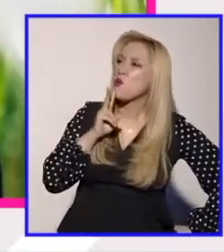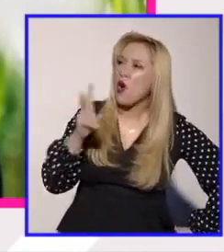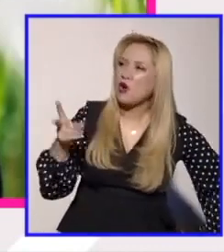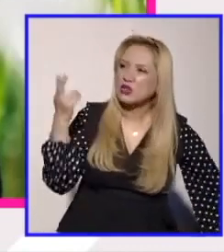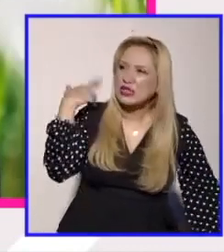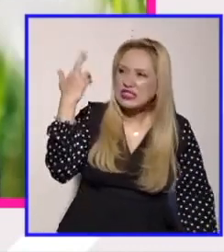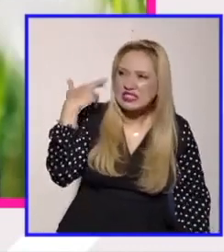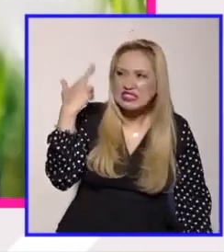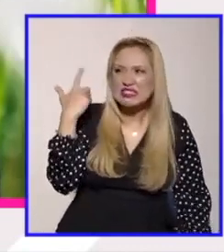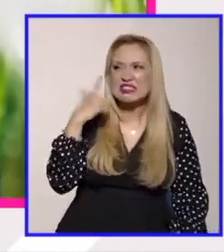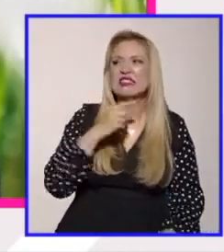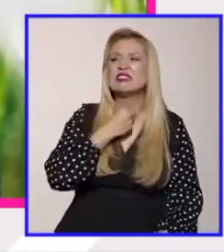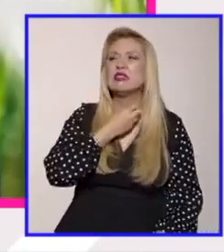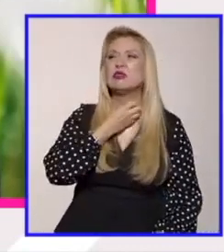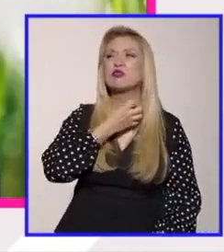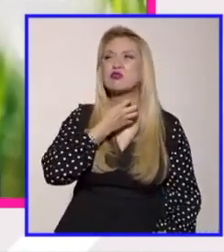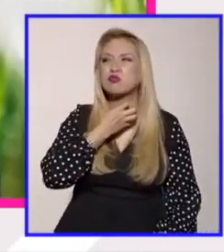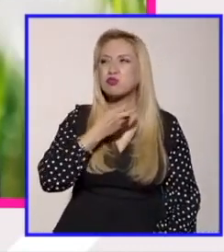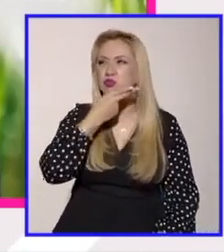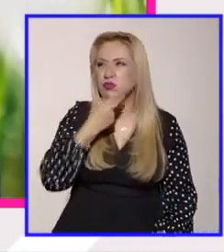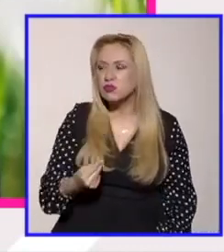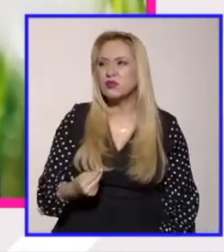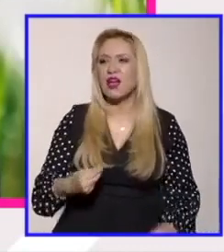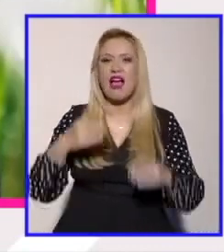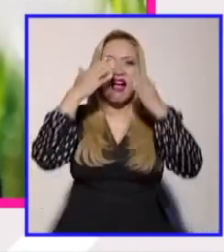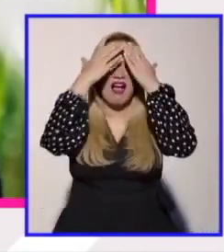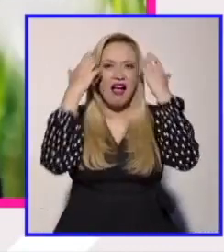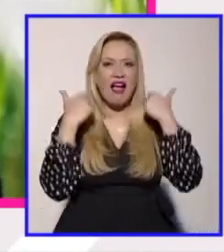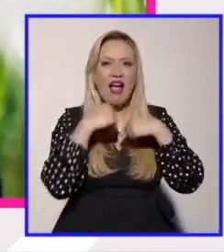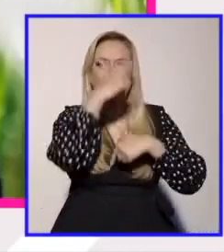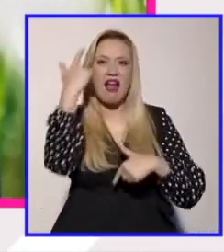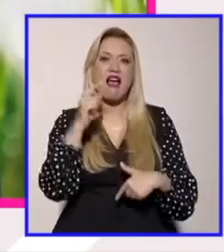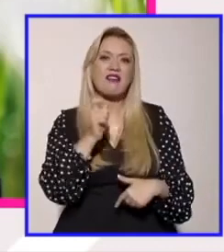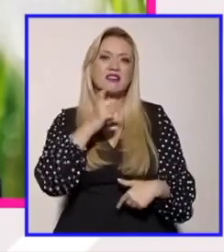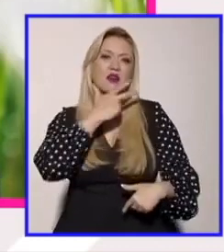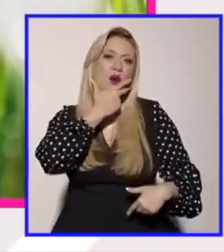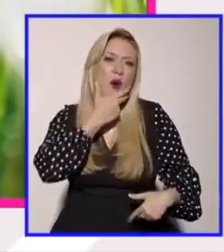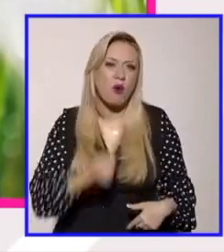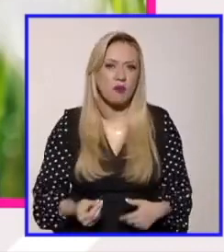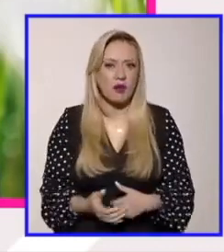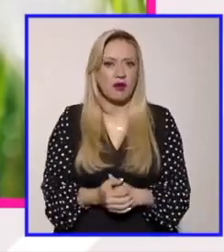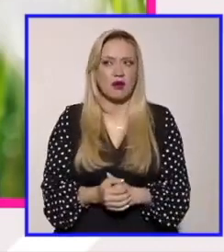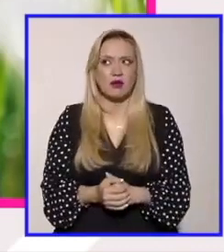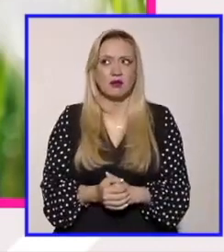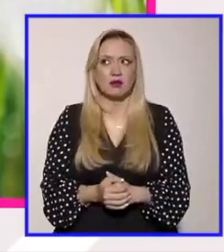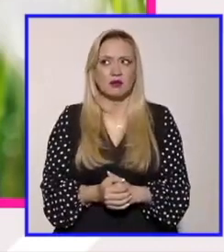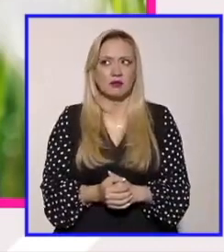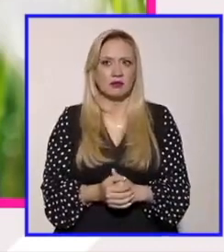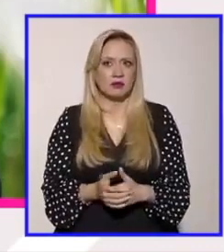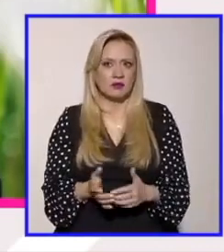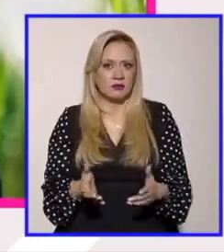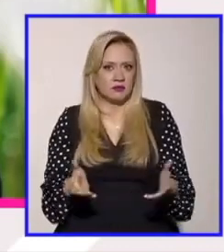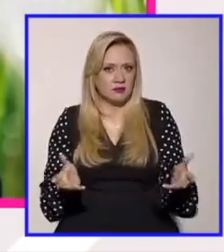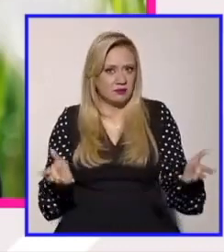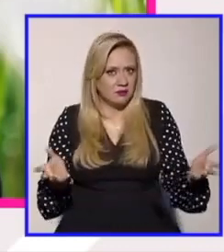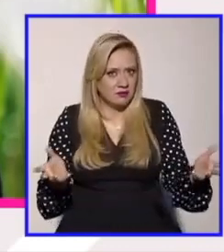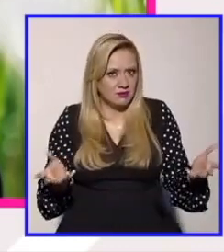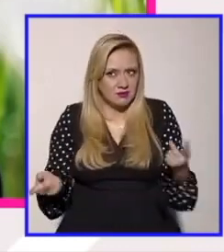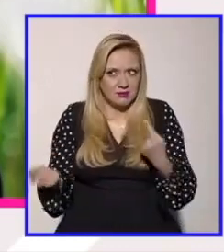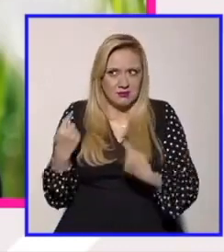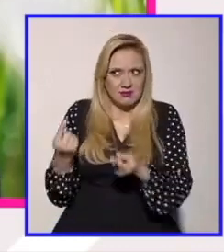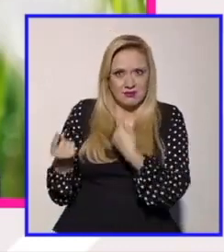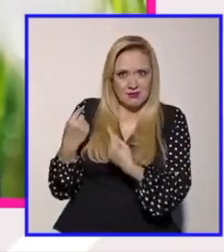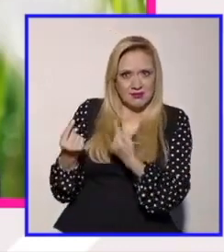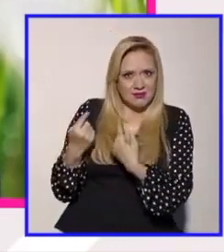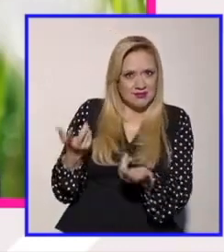tu cara ¿no? en ese sentido las violencias patriarcales no se estructuran de una sola manera y en